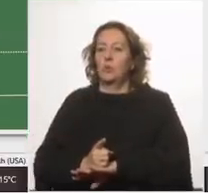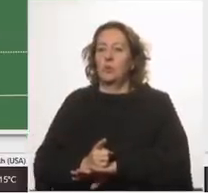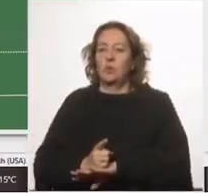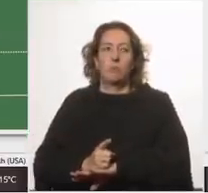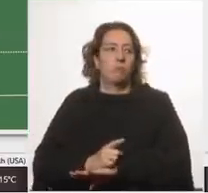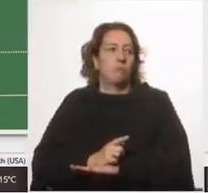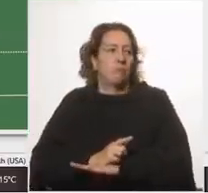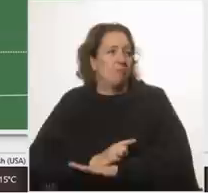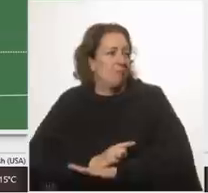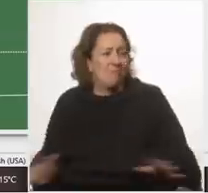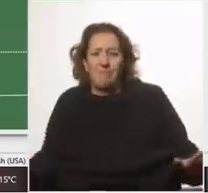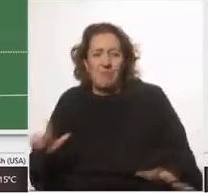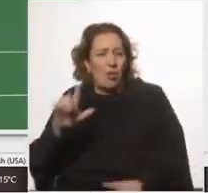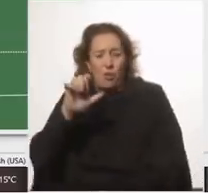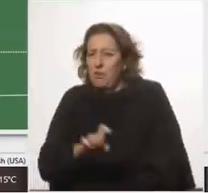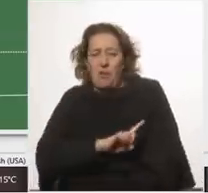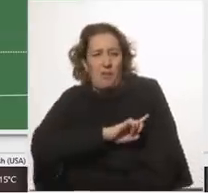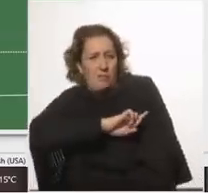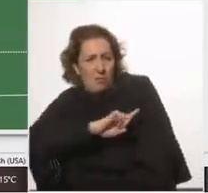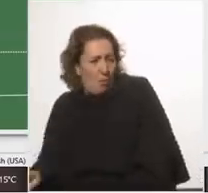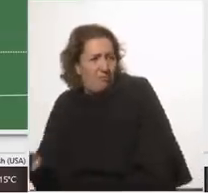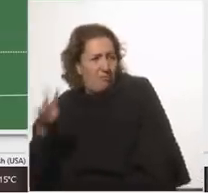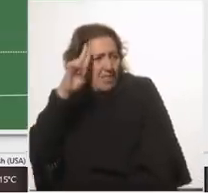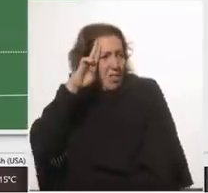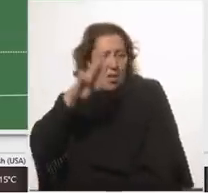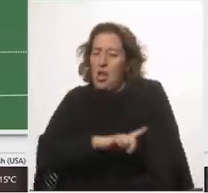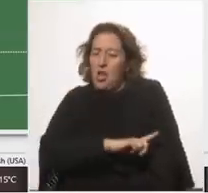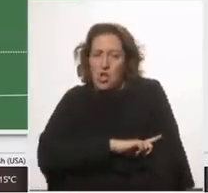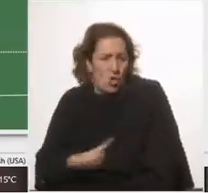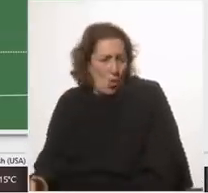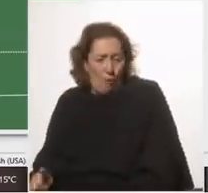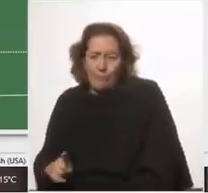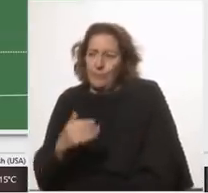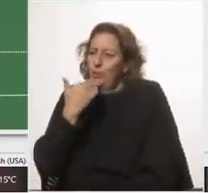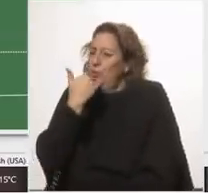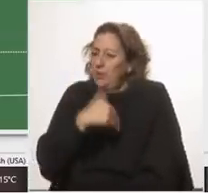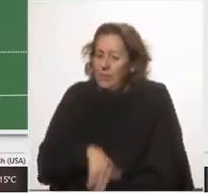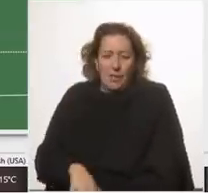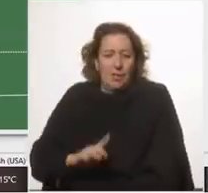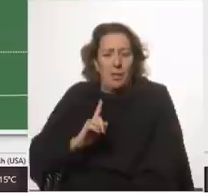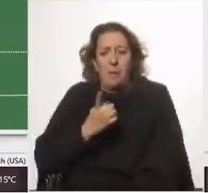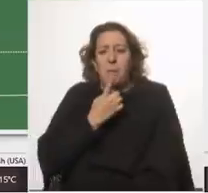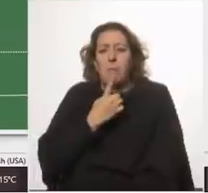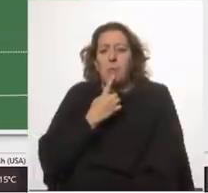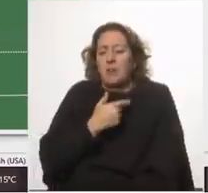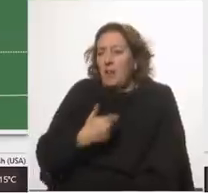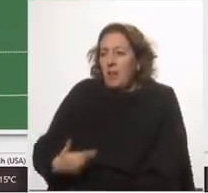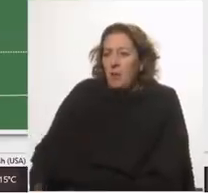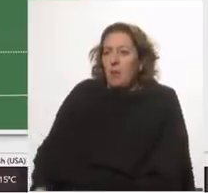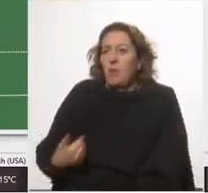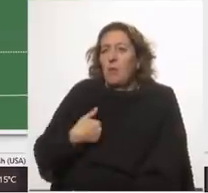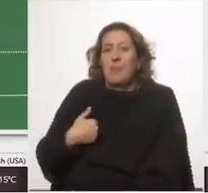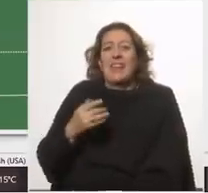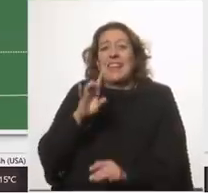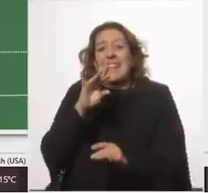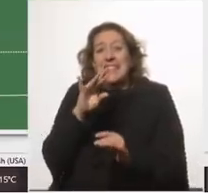absolutamente ilógica irracional que no entra en ninguna lógica de política pública que se postergó el día de la madre cuando había